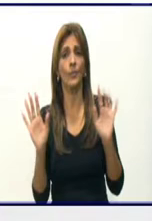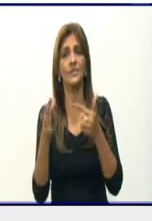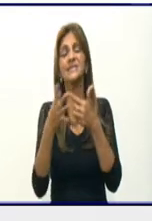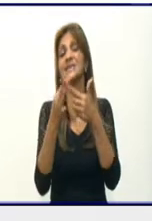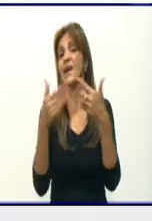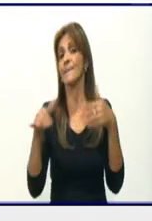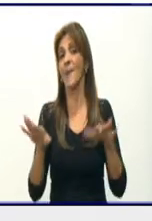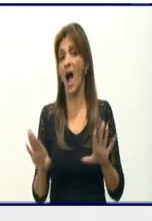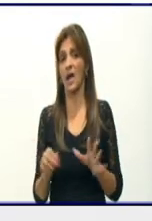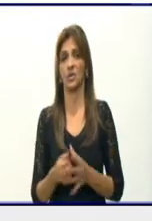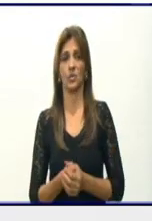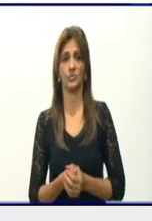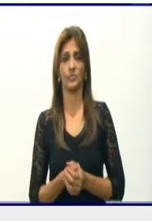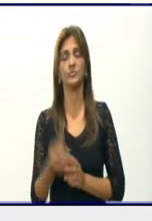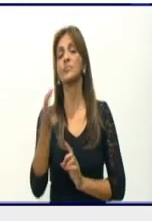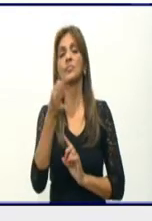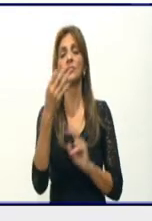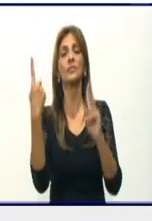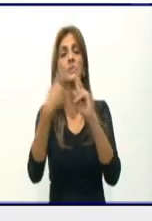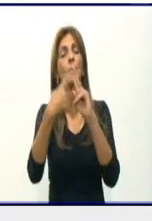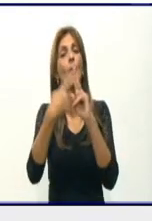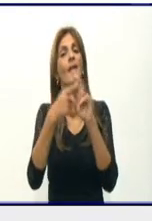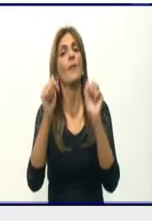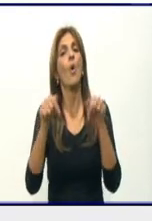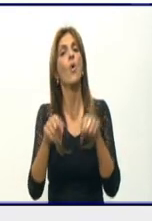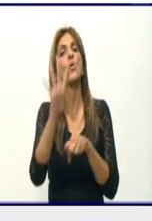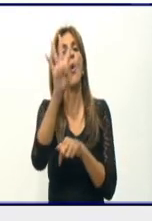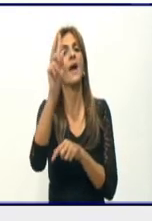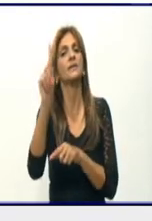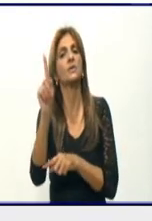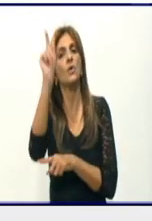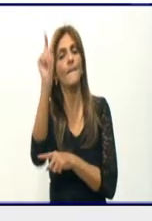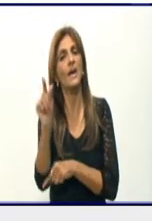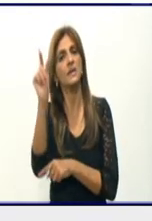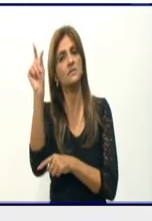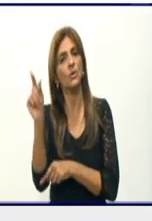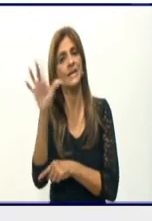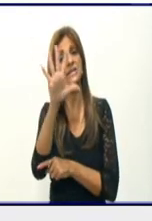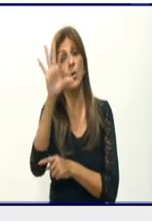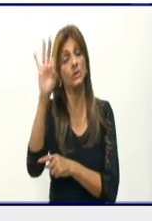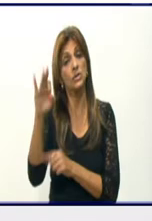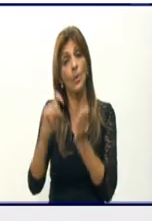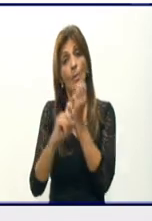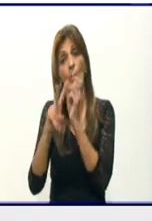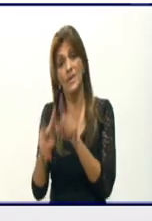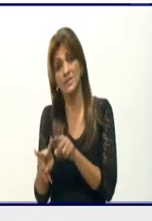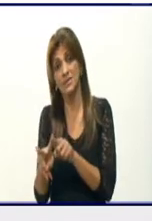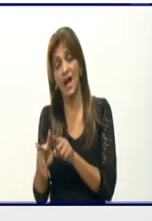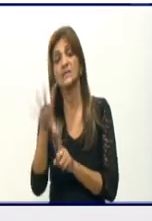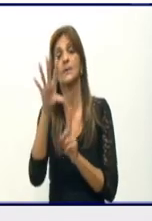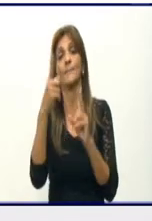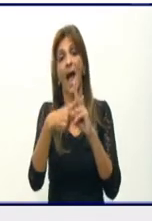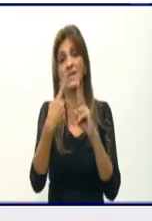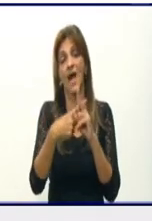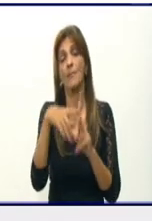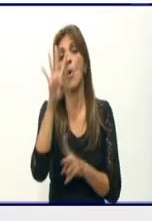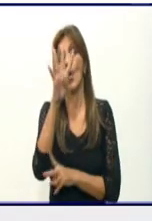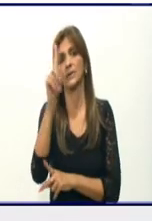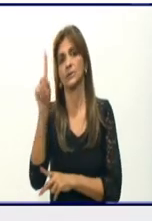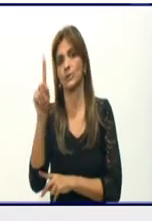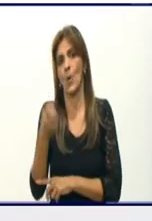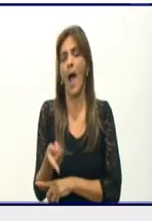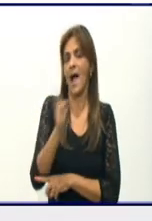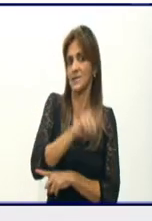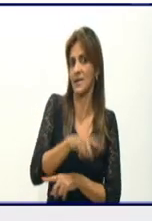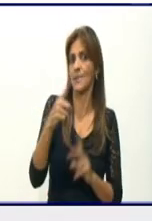interno vayamos hoy 41 casos de los 58 de la provincia. Ayer vayamos 20 y tanto de los